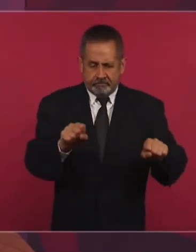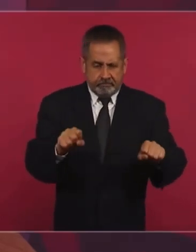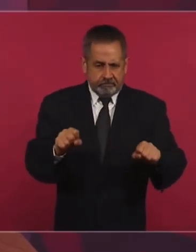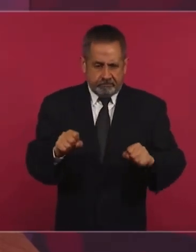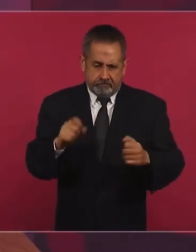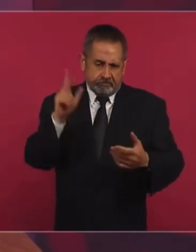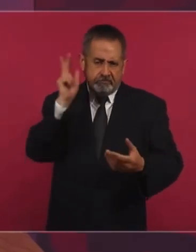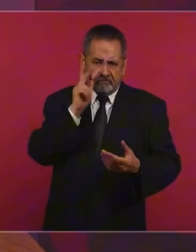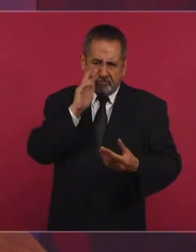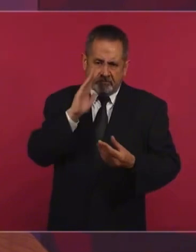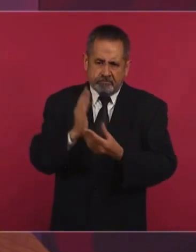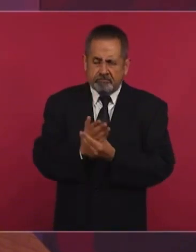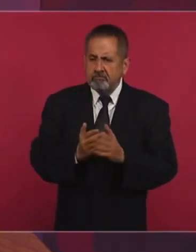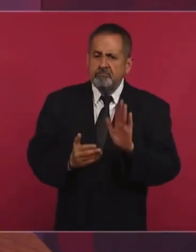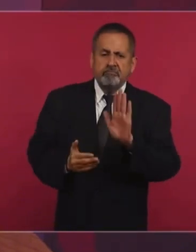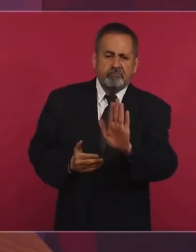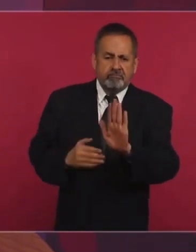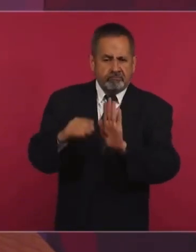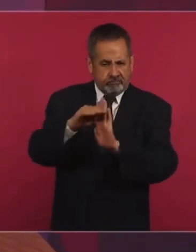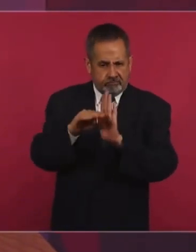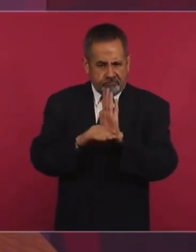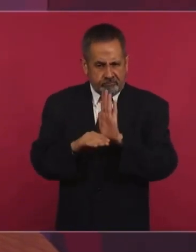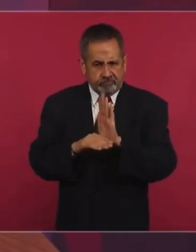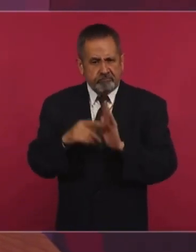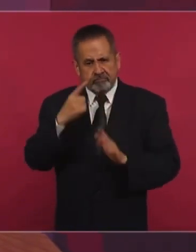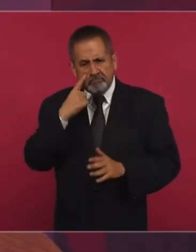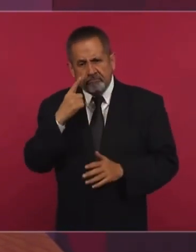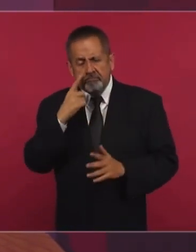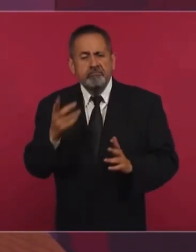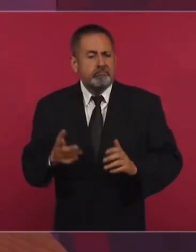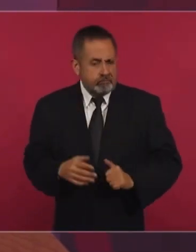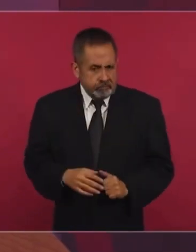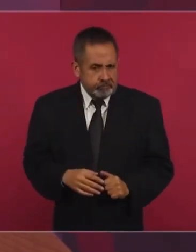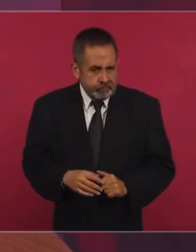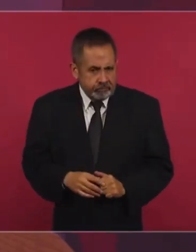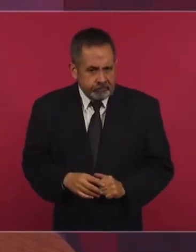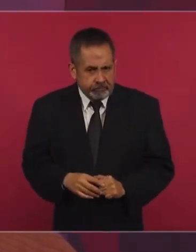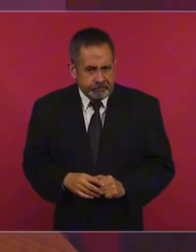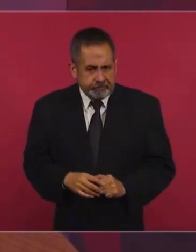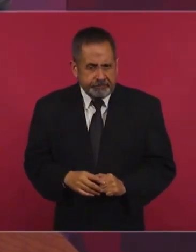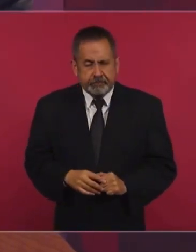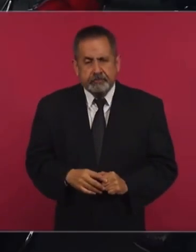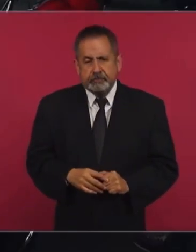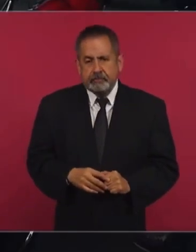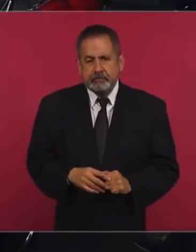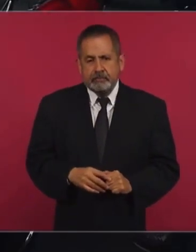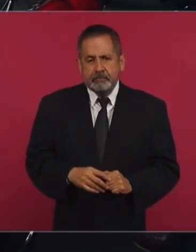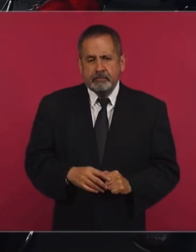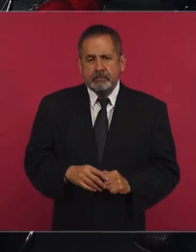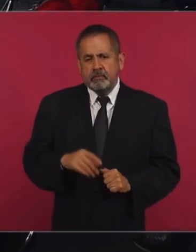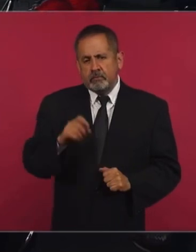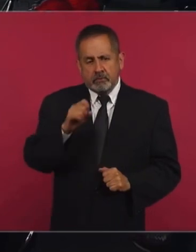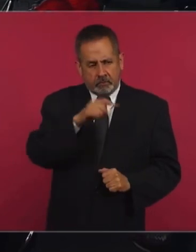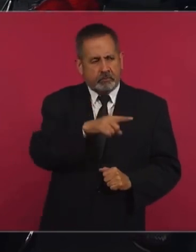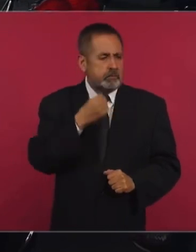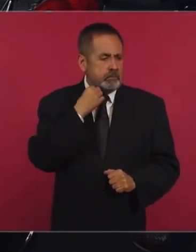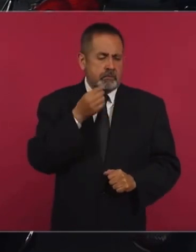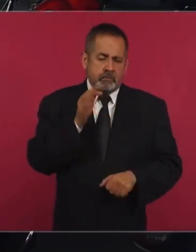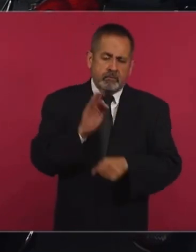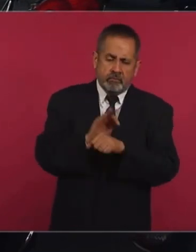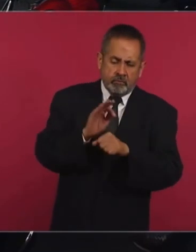defender a sus representados,